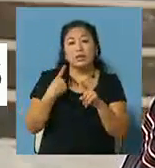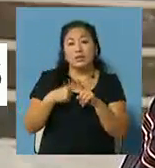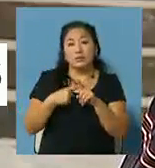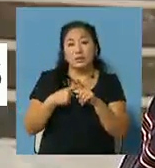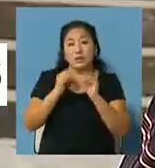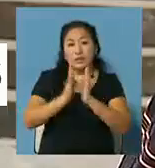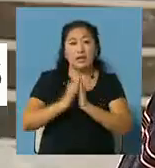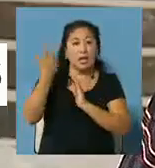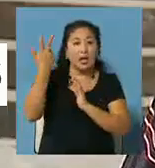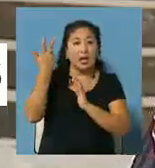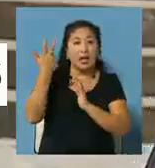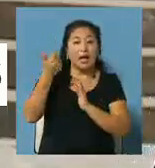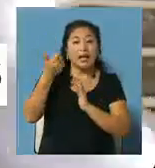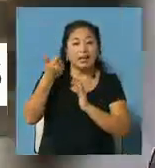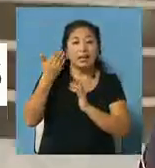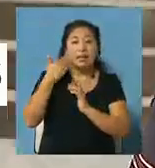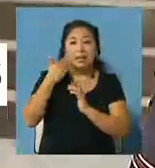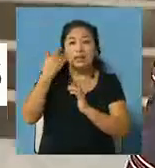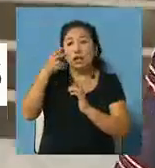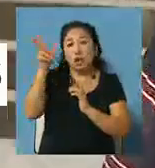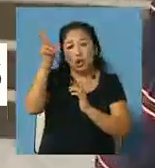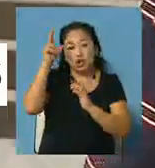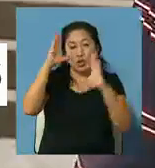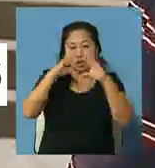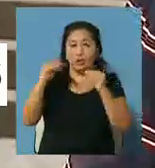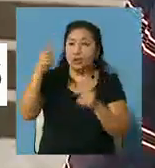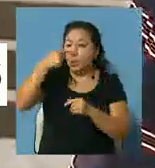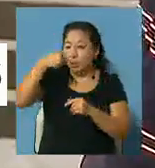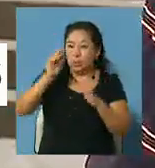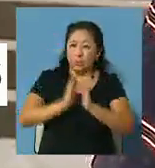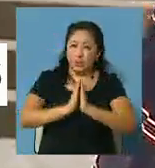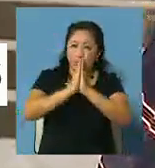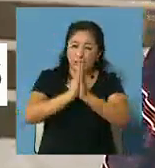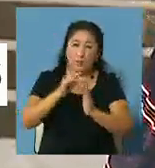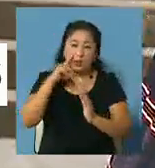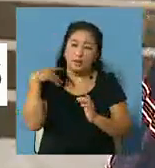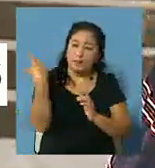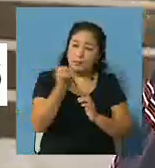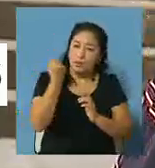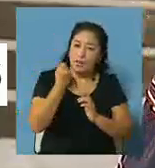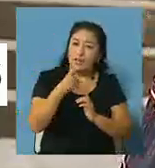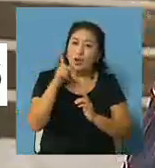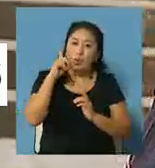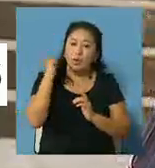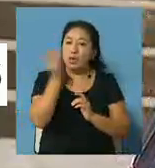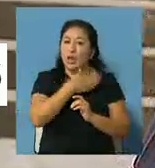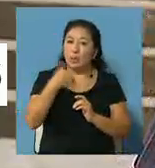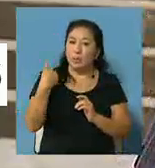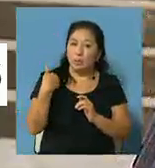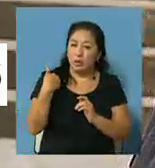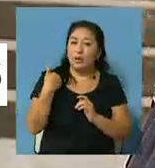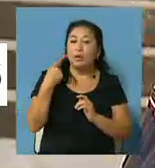18 horas y a las 20 la última misa ya que es una fecha tan importante como el Día de la Madre